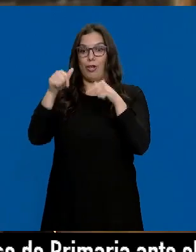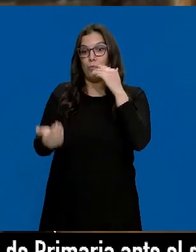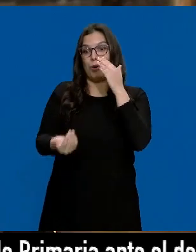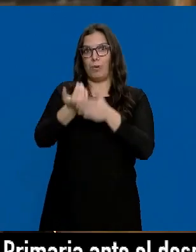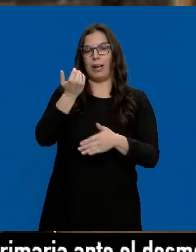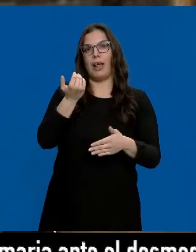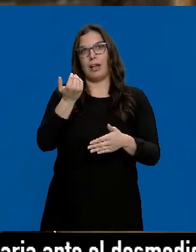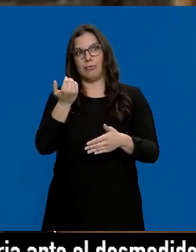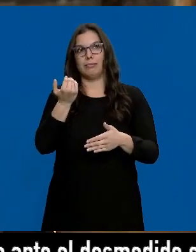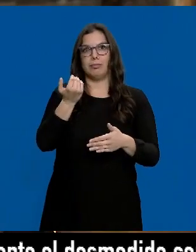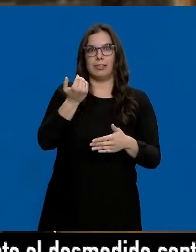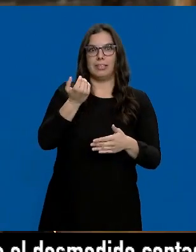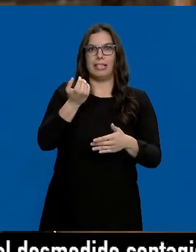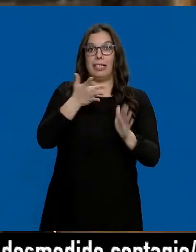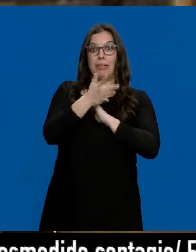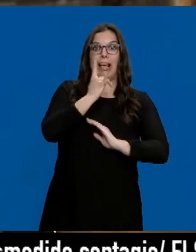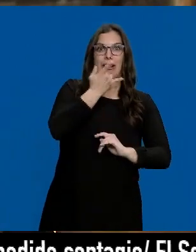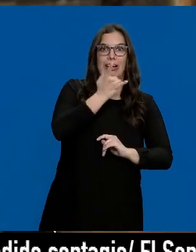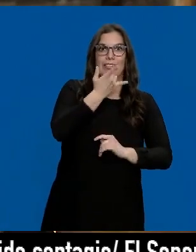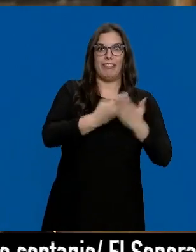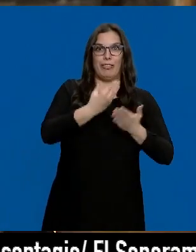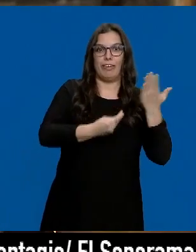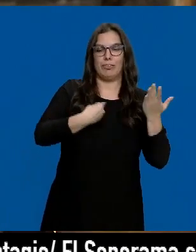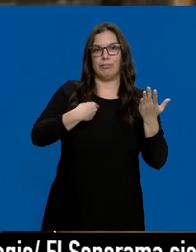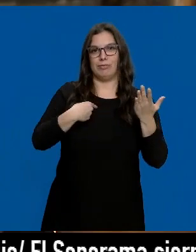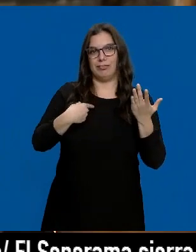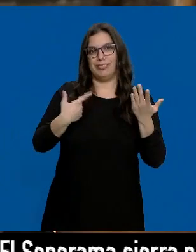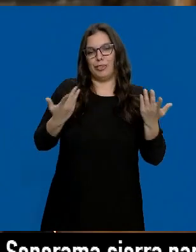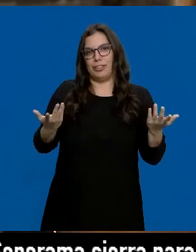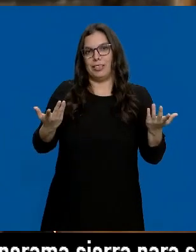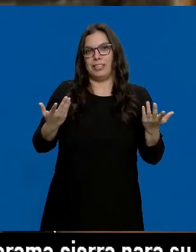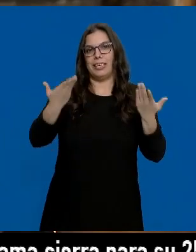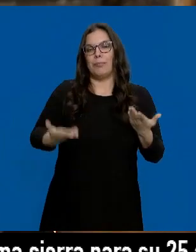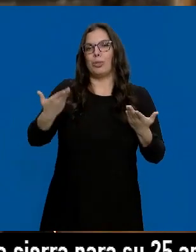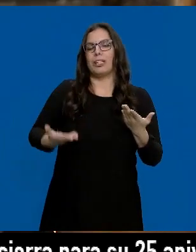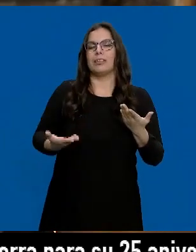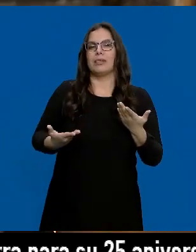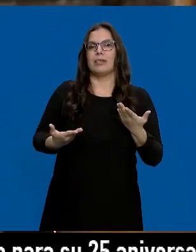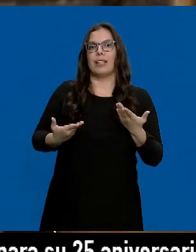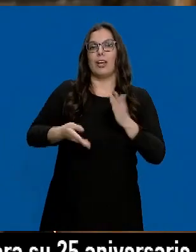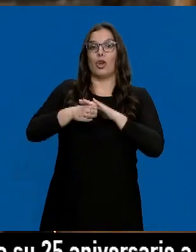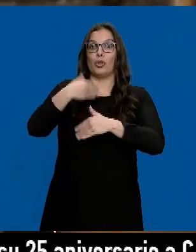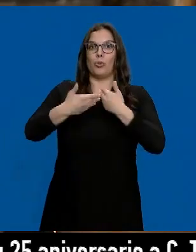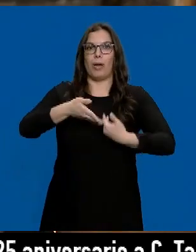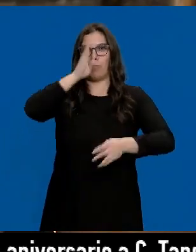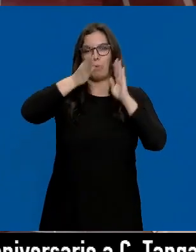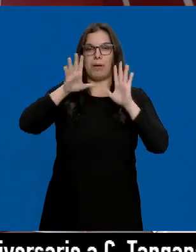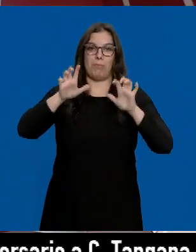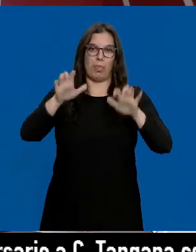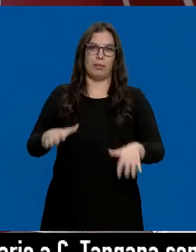más de errores que de aciertos. Entonces es importante seguir aprendiendo.